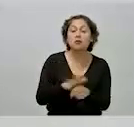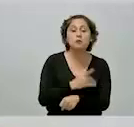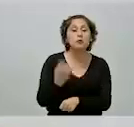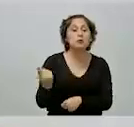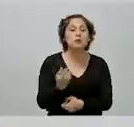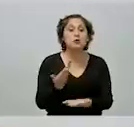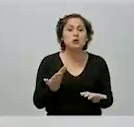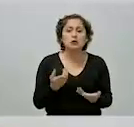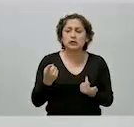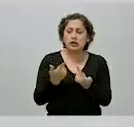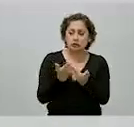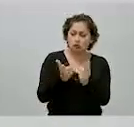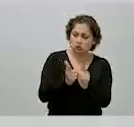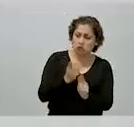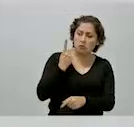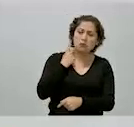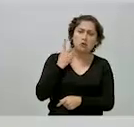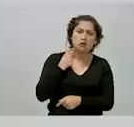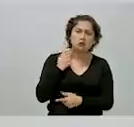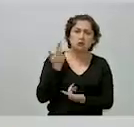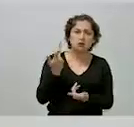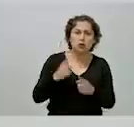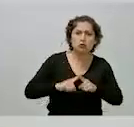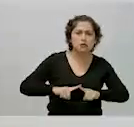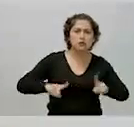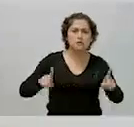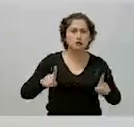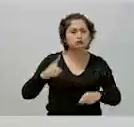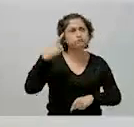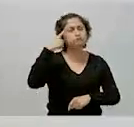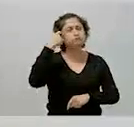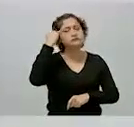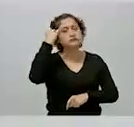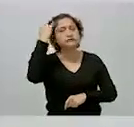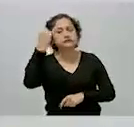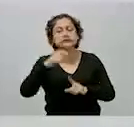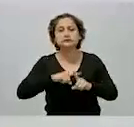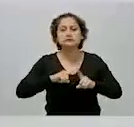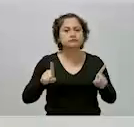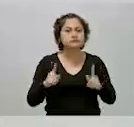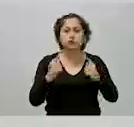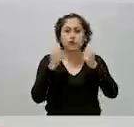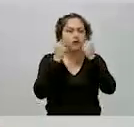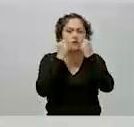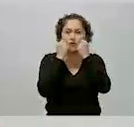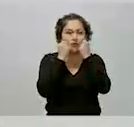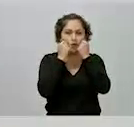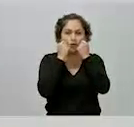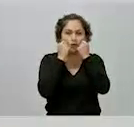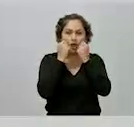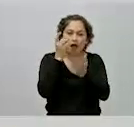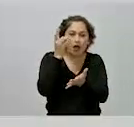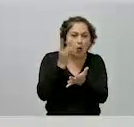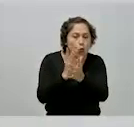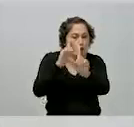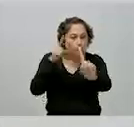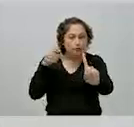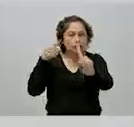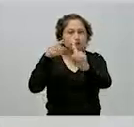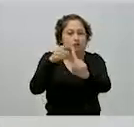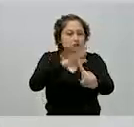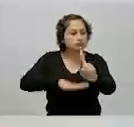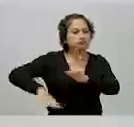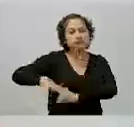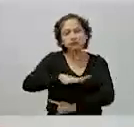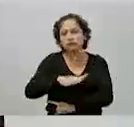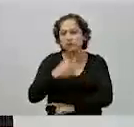partidistas, tiene que imperar el interés general, el interés